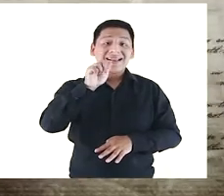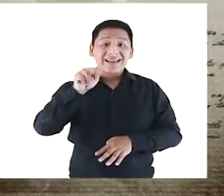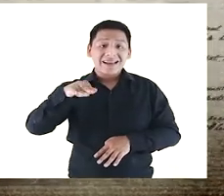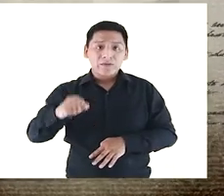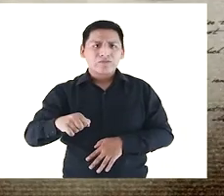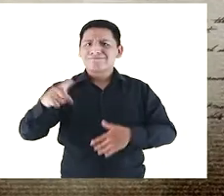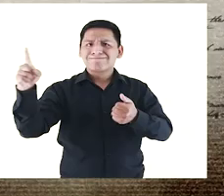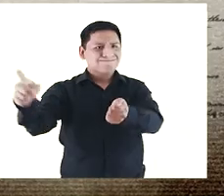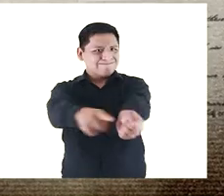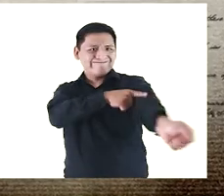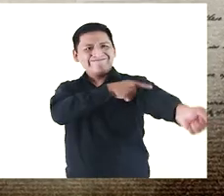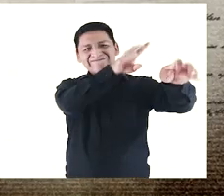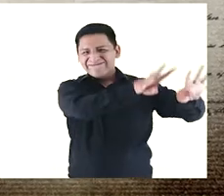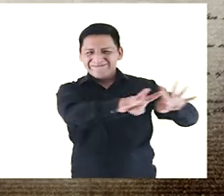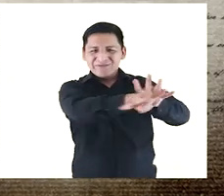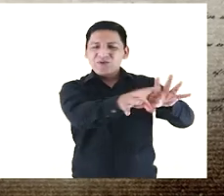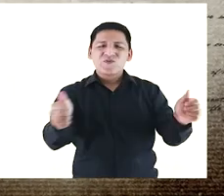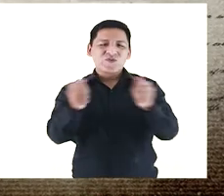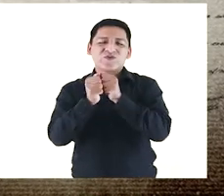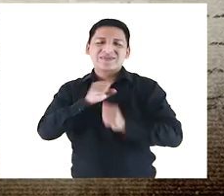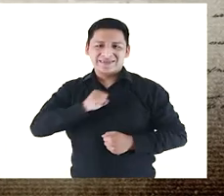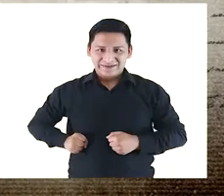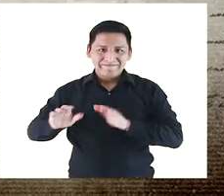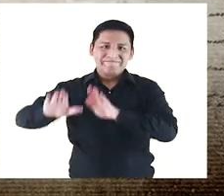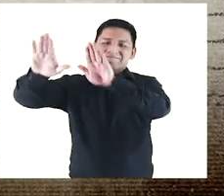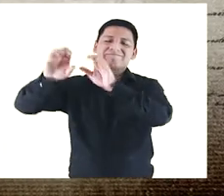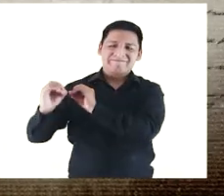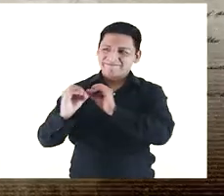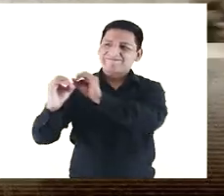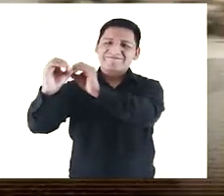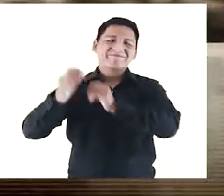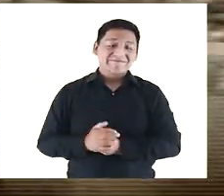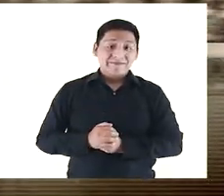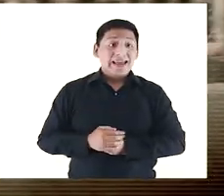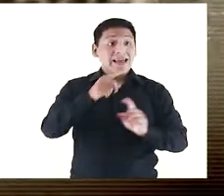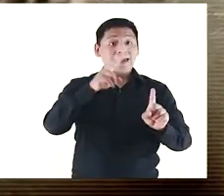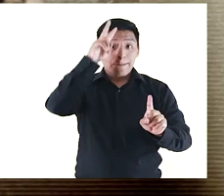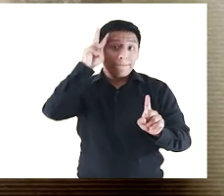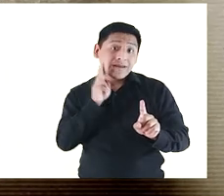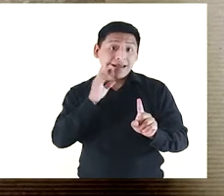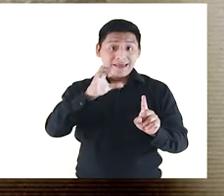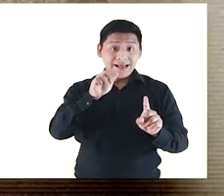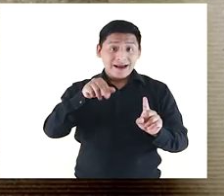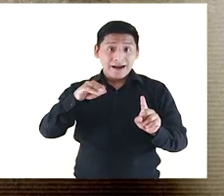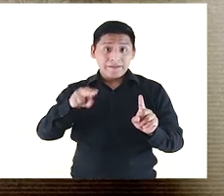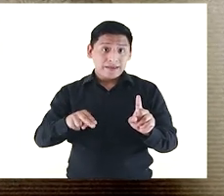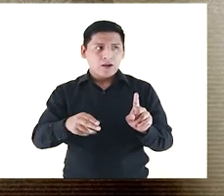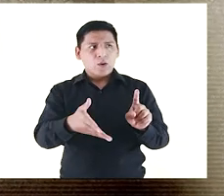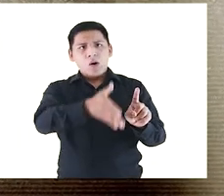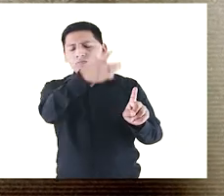en una de las procesiones más tradicionales de la ciudad, junto con la del Señor de los Milagros. La Virgen del Carmen está muy